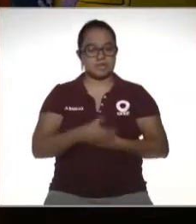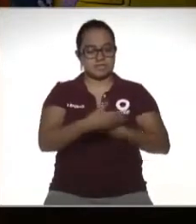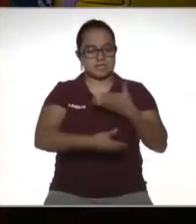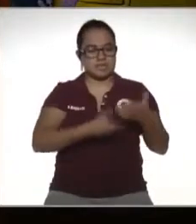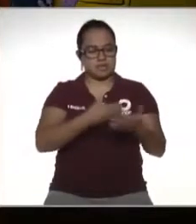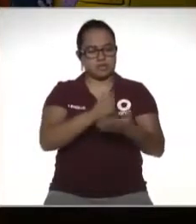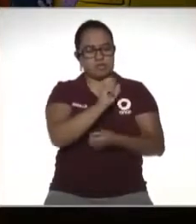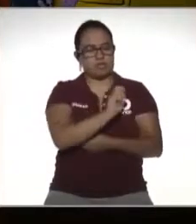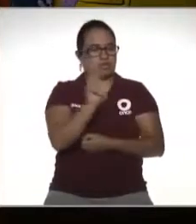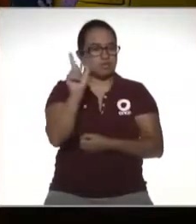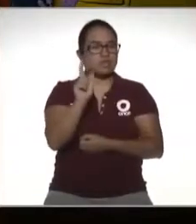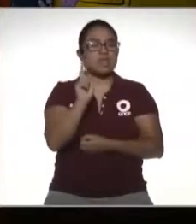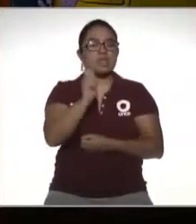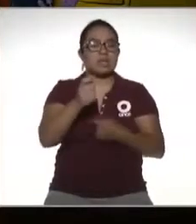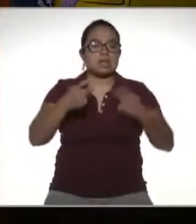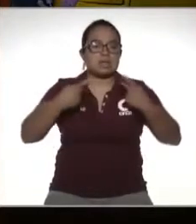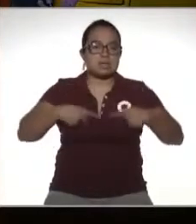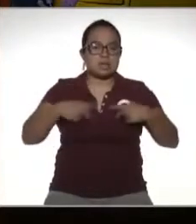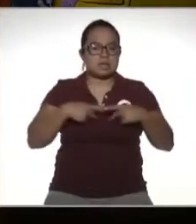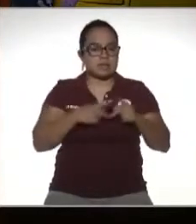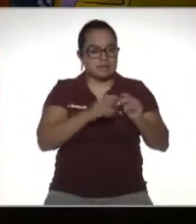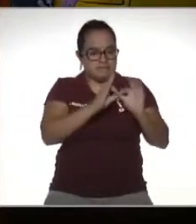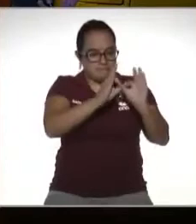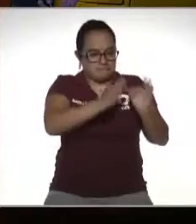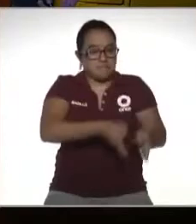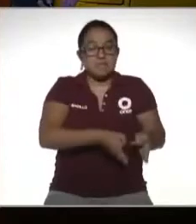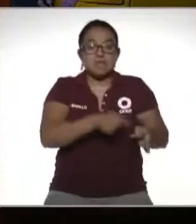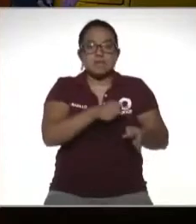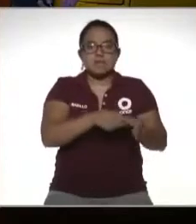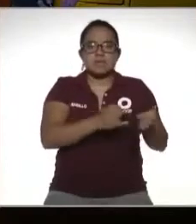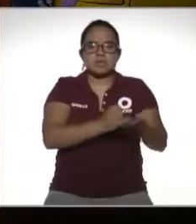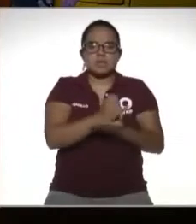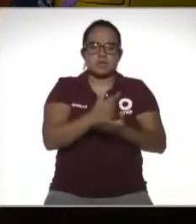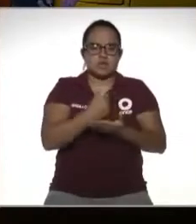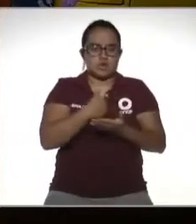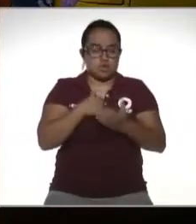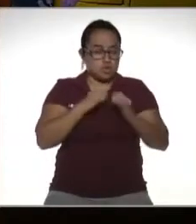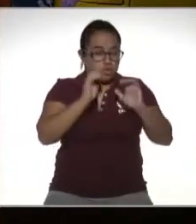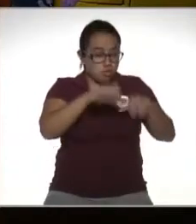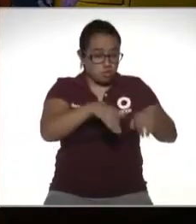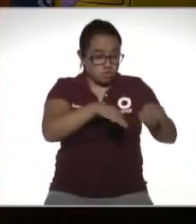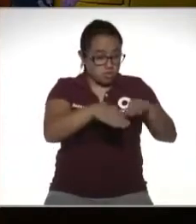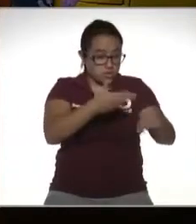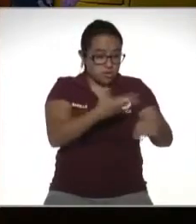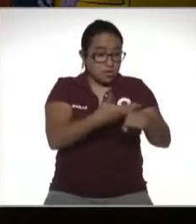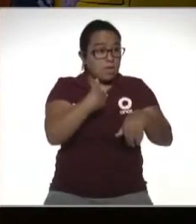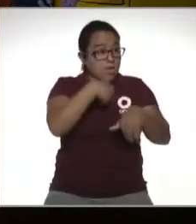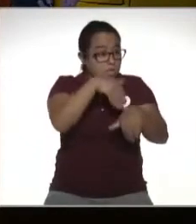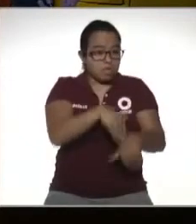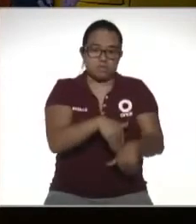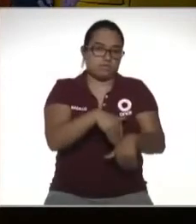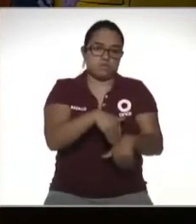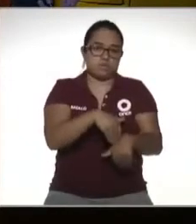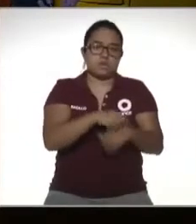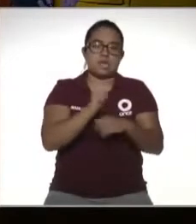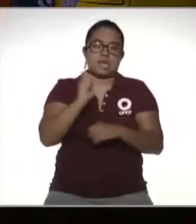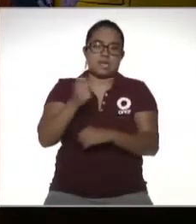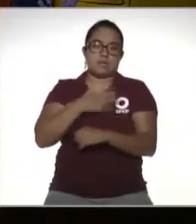profesionales son las personas físicas que deciden no contratarse como empleados como subordinados sino que ser